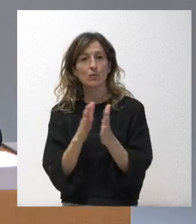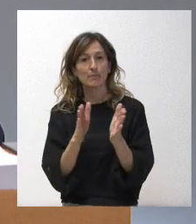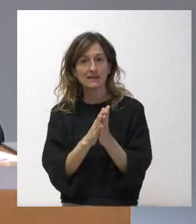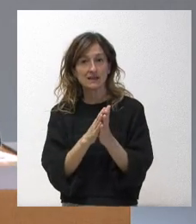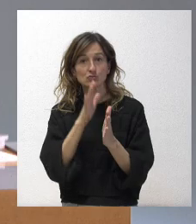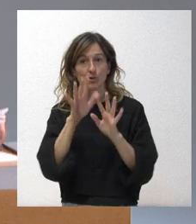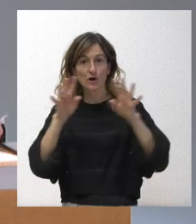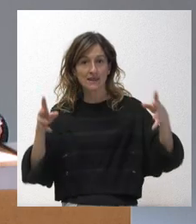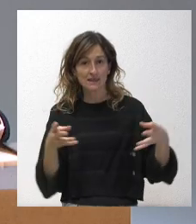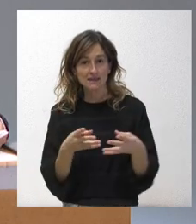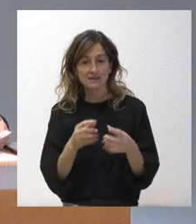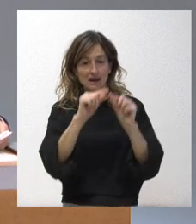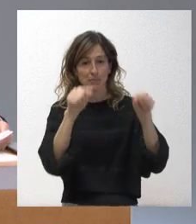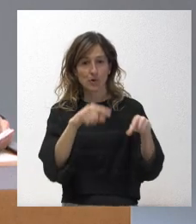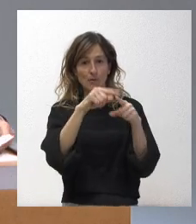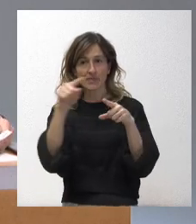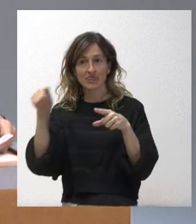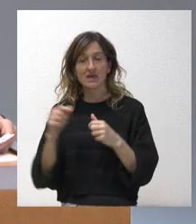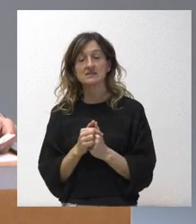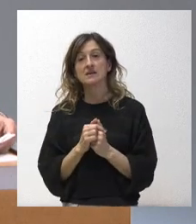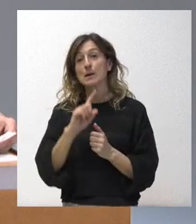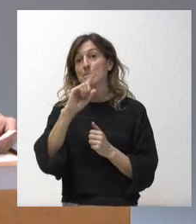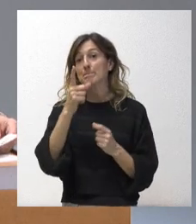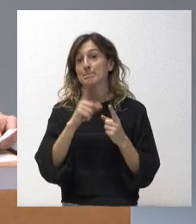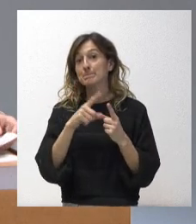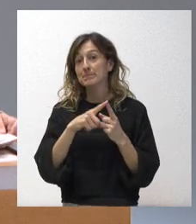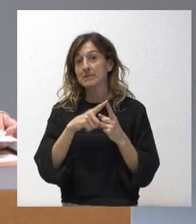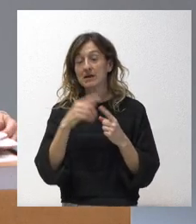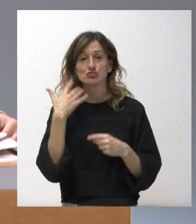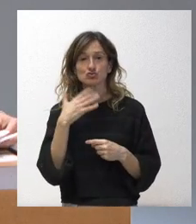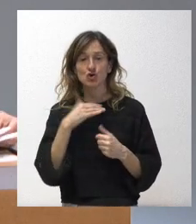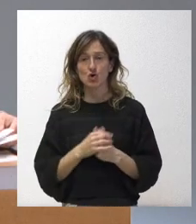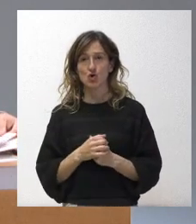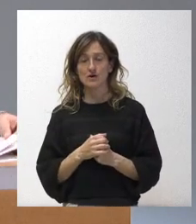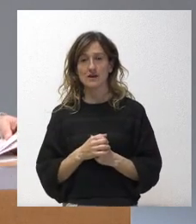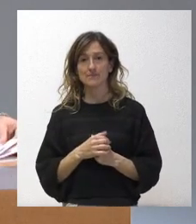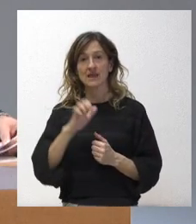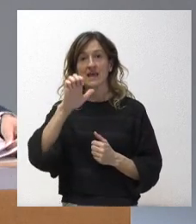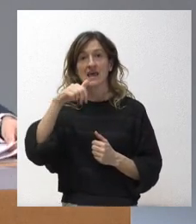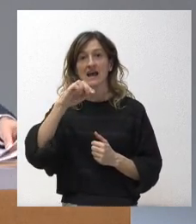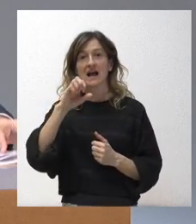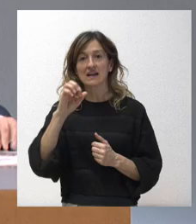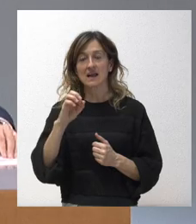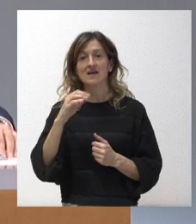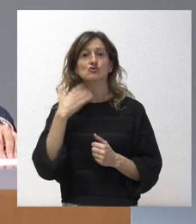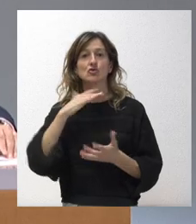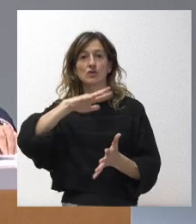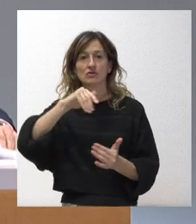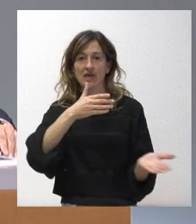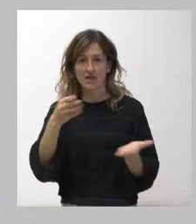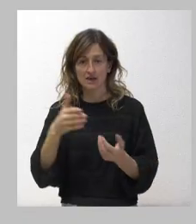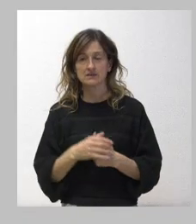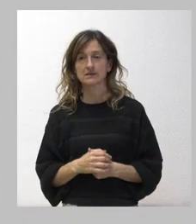en las diferentes provincias. Nos acercamos en primer lugar hasta Soria, en Carna Muñoz. Soria Noticias, adelante. Buenos días.